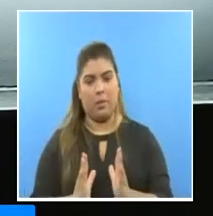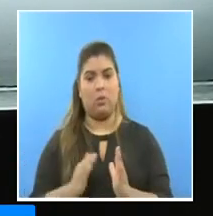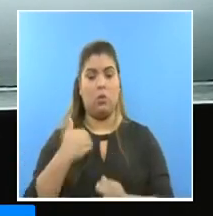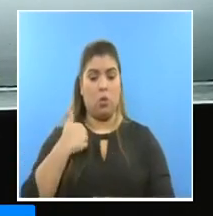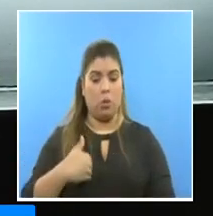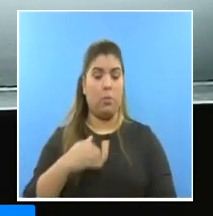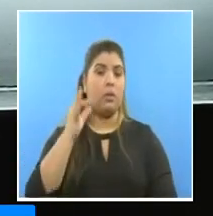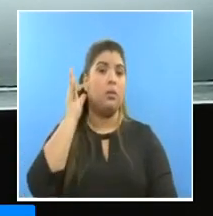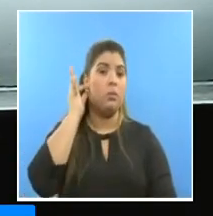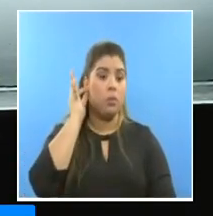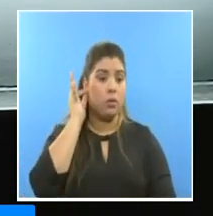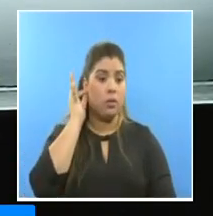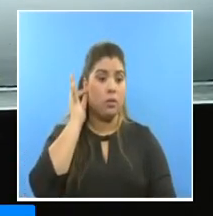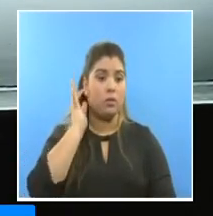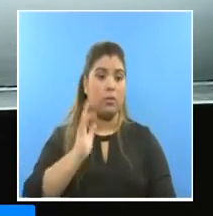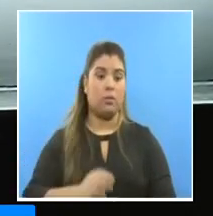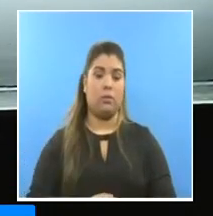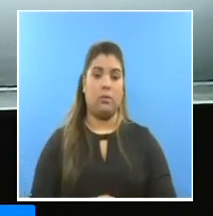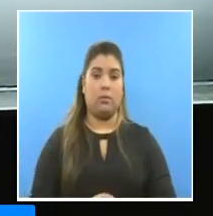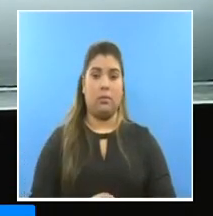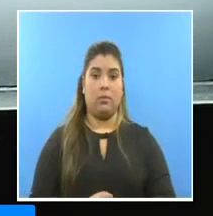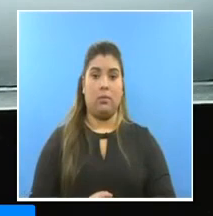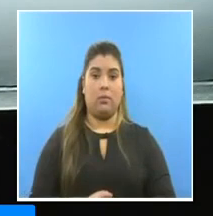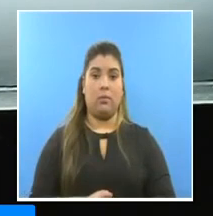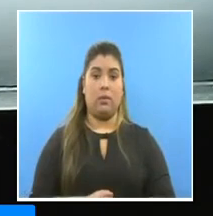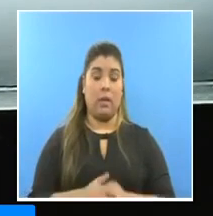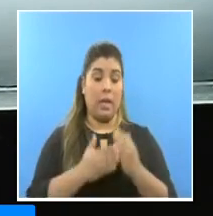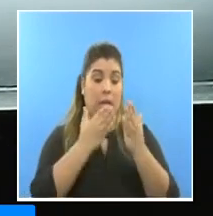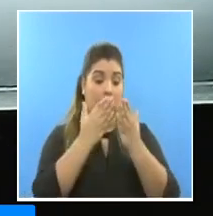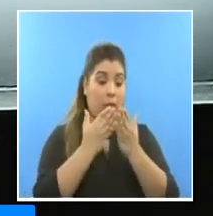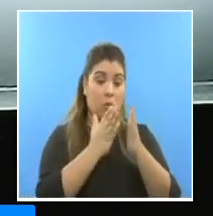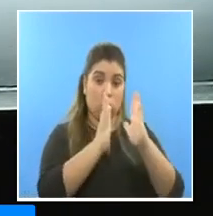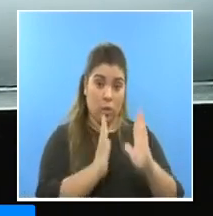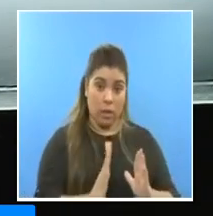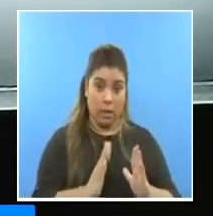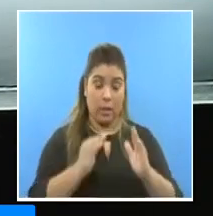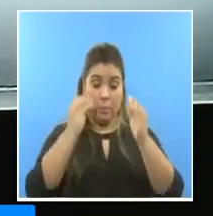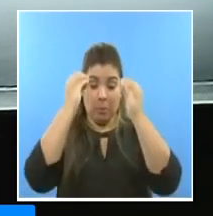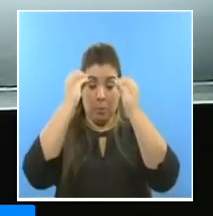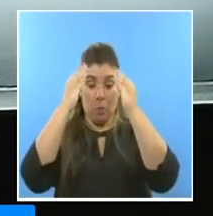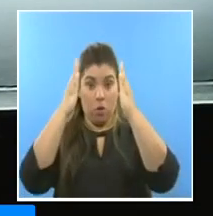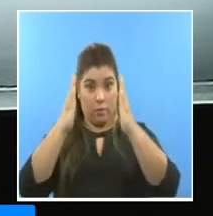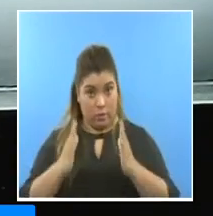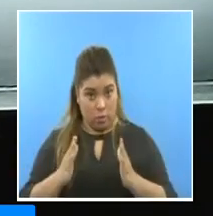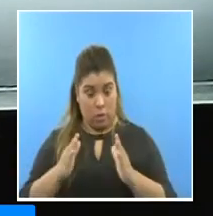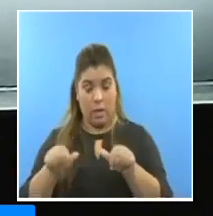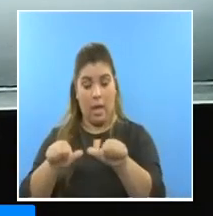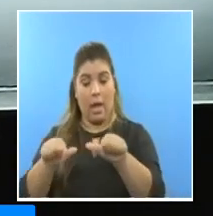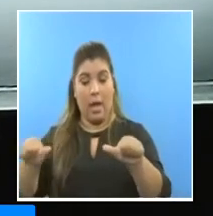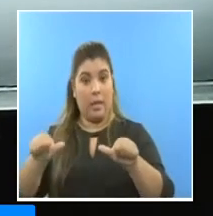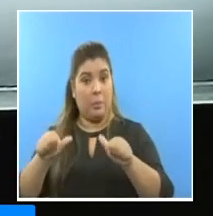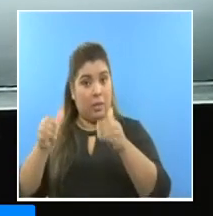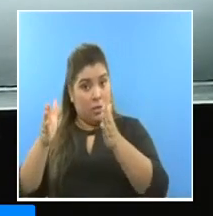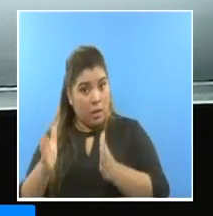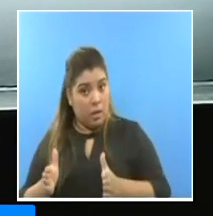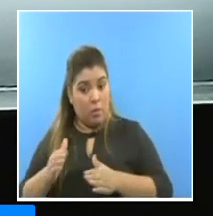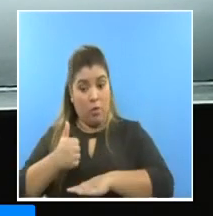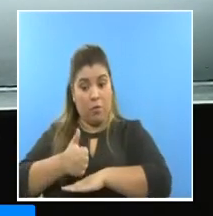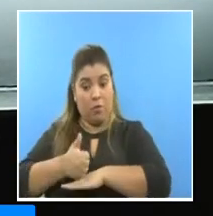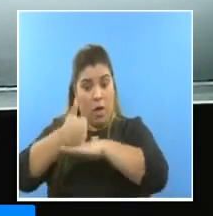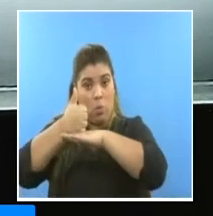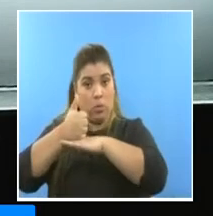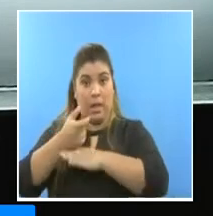nuestros compatriotas que los estudiantes los profesores y los administrativos de nuestra